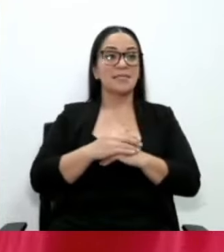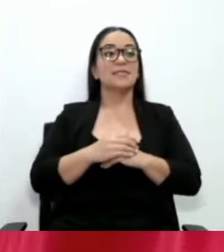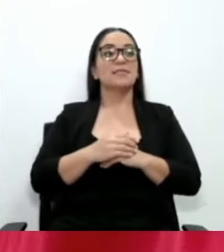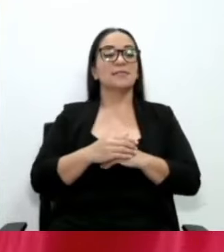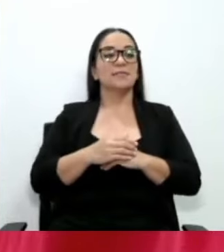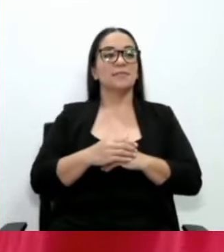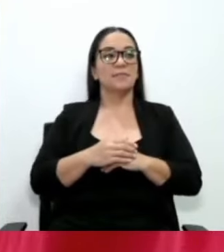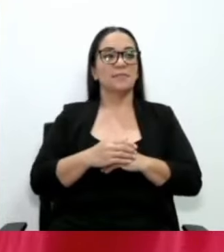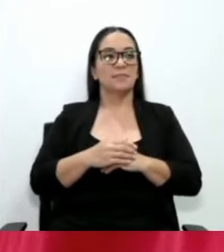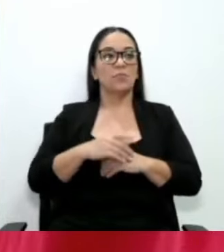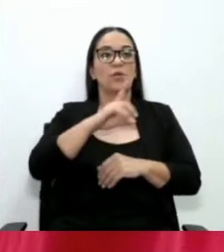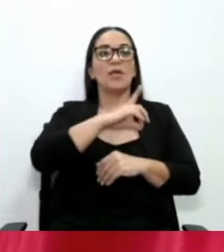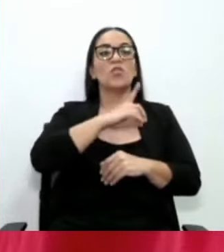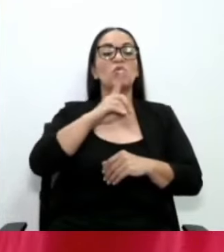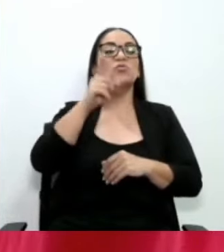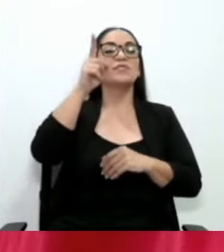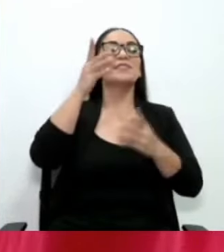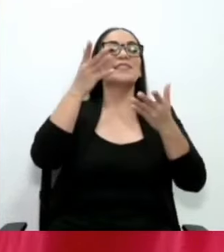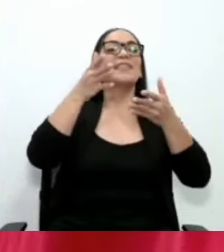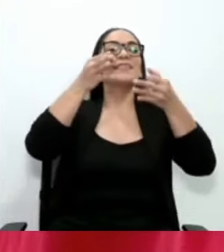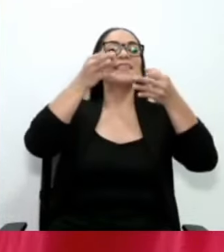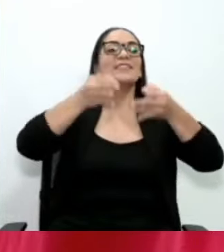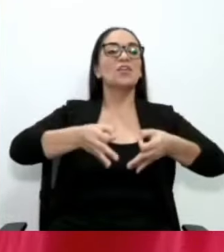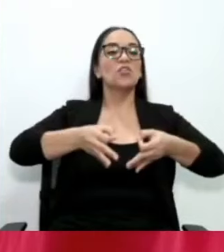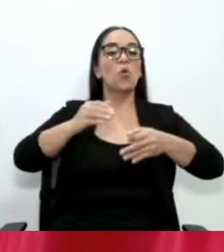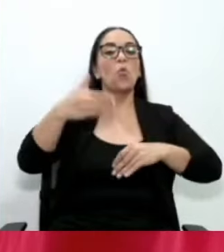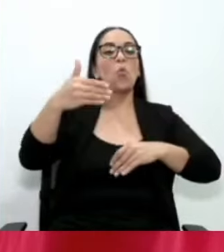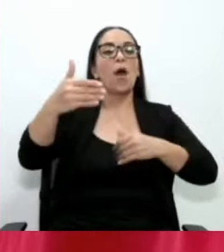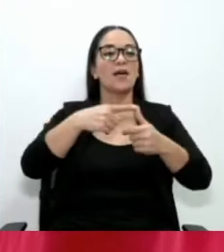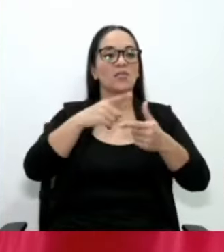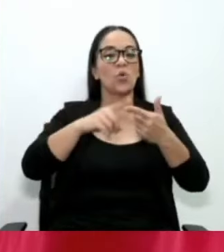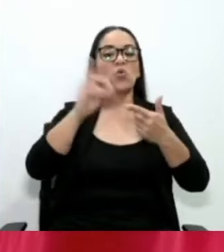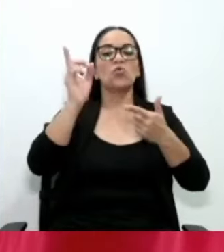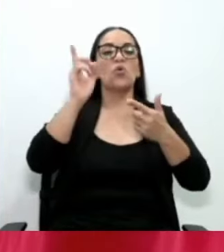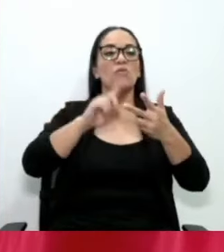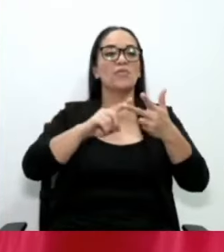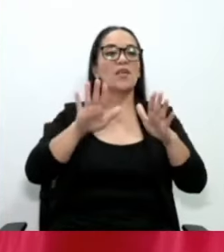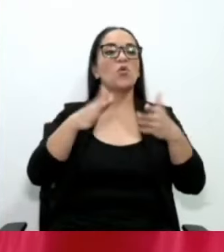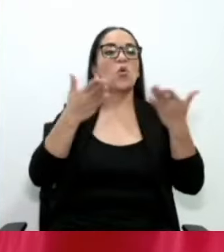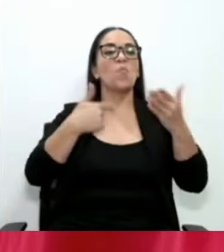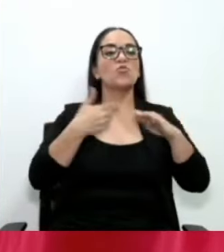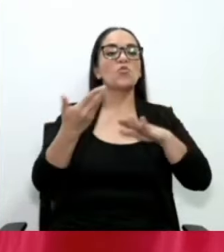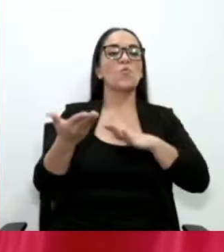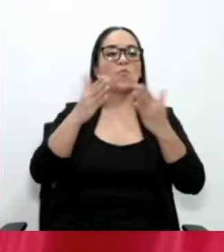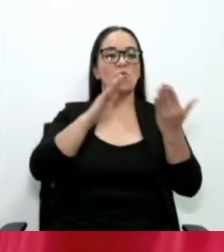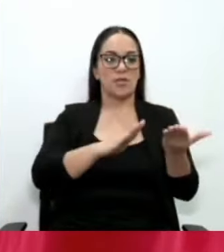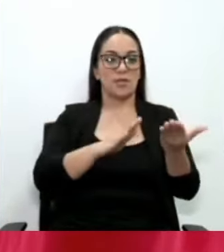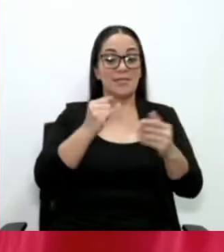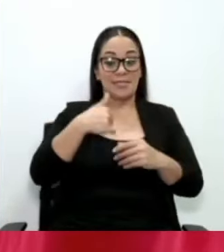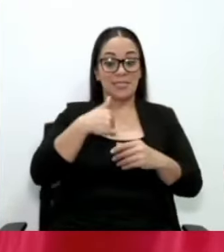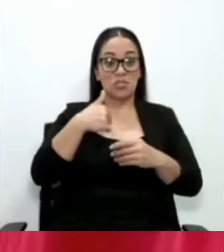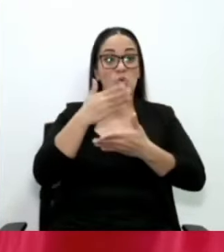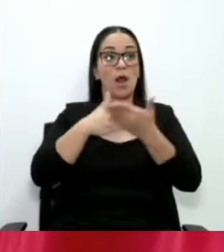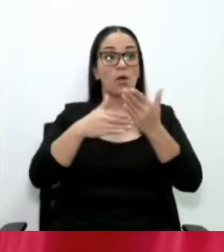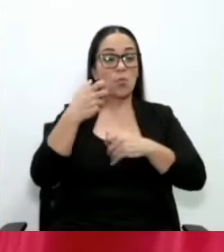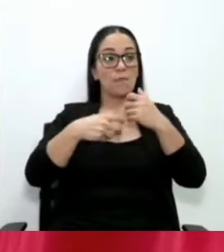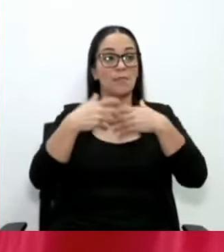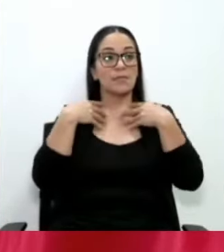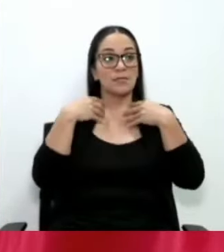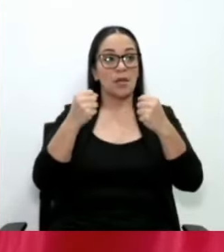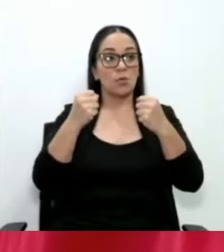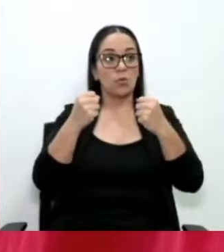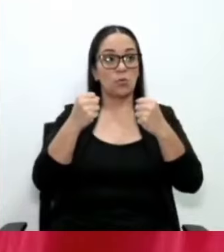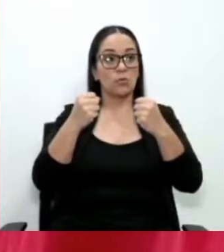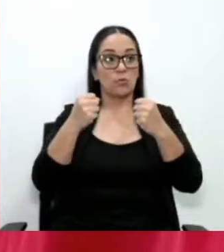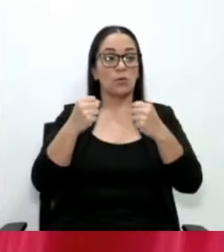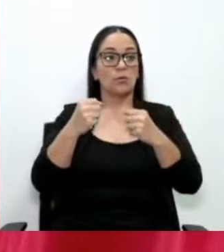decidió. ¿Cuándo, dónde y cómo me voy a ir? Pero si yo tuviera un problema de salud, lo primero que vengo aquí y les digo,